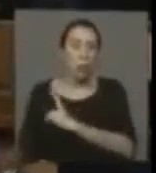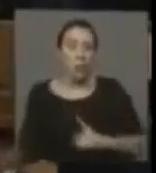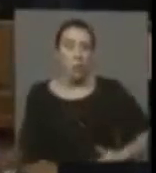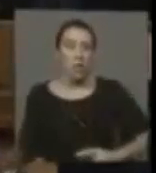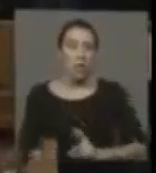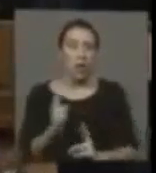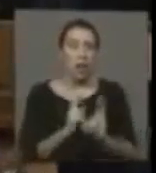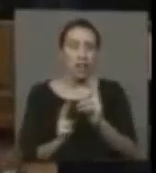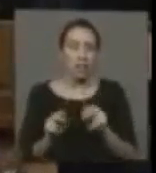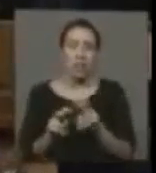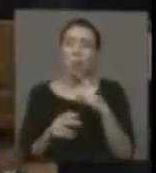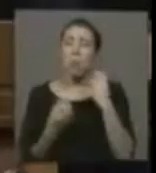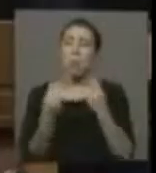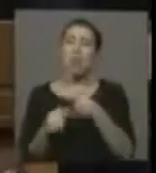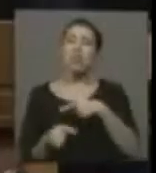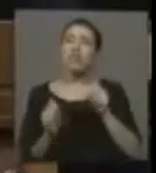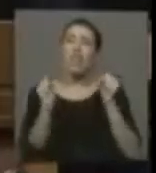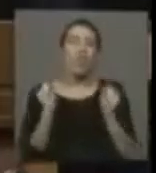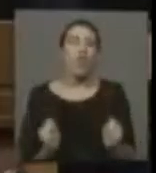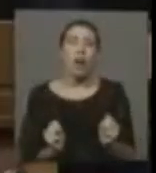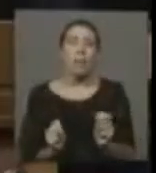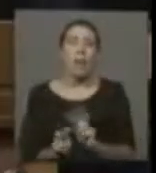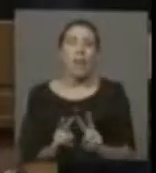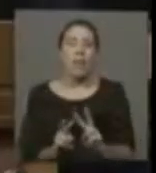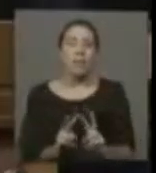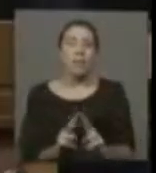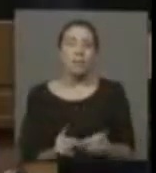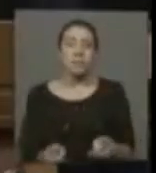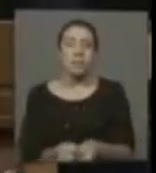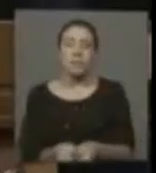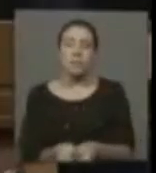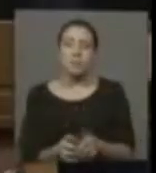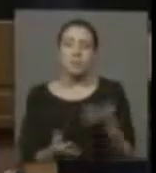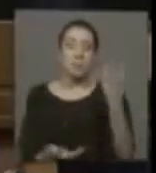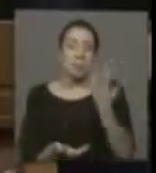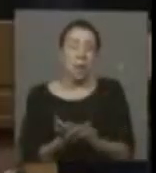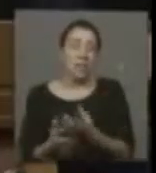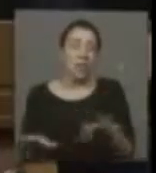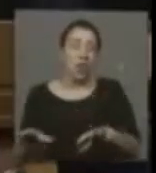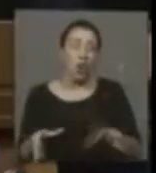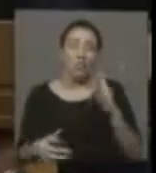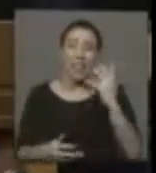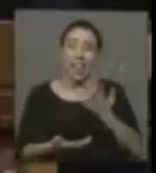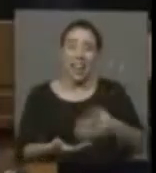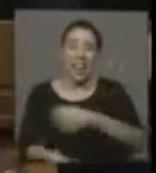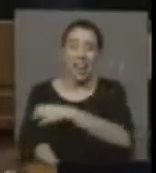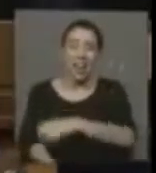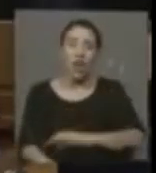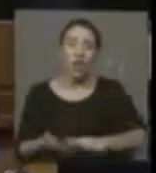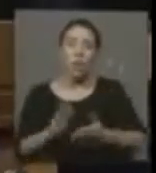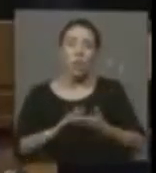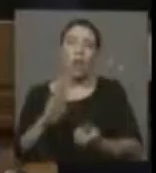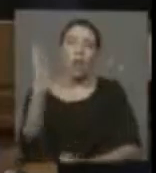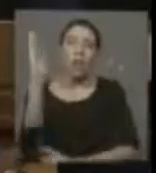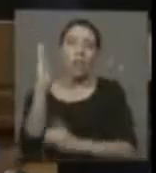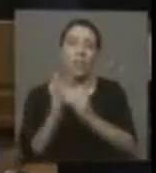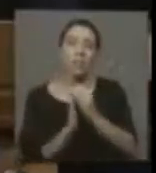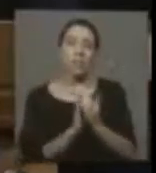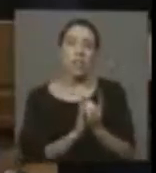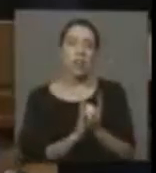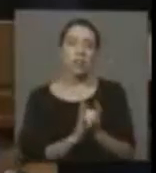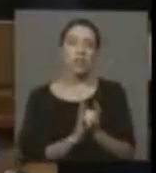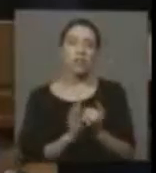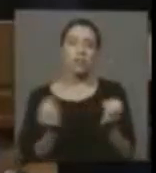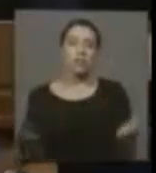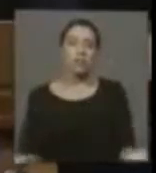en el fenómeno, por qué no hemos sido capaces de construir, a pesar de la riqueza de esas regiones, comunidades con desarrollo, con